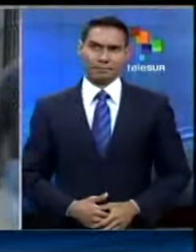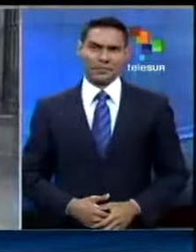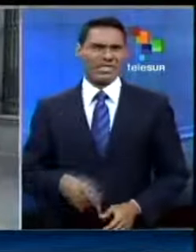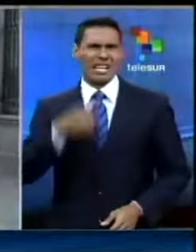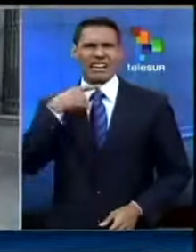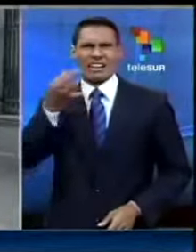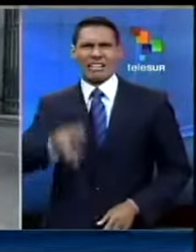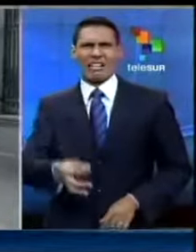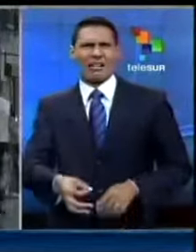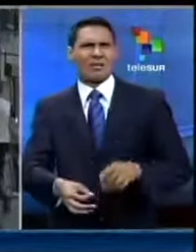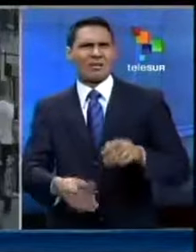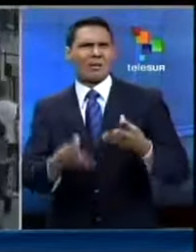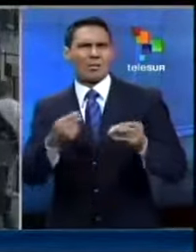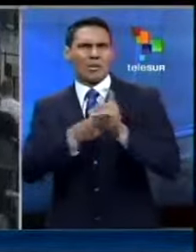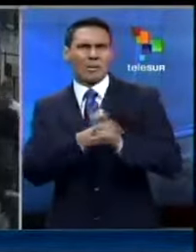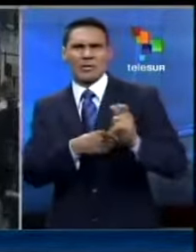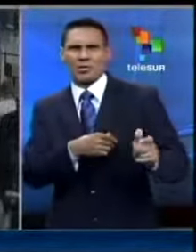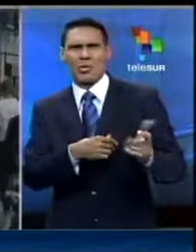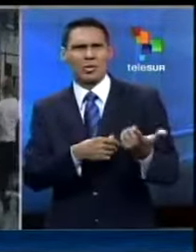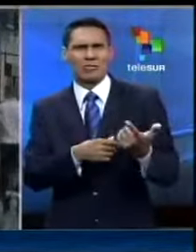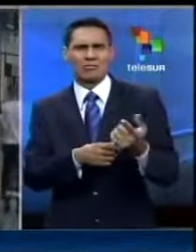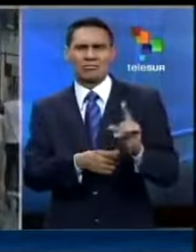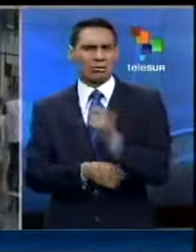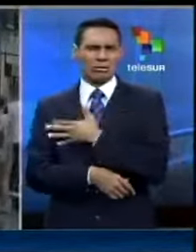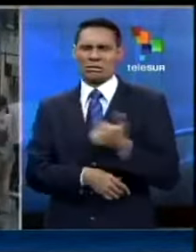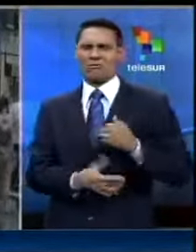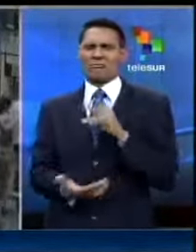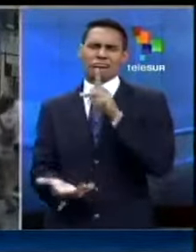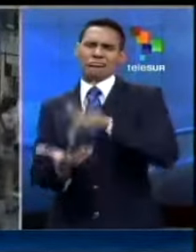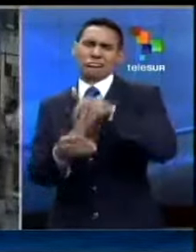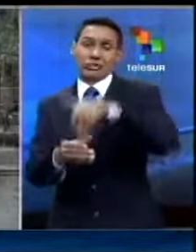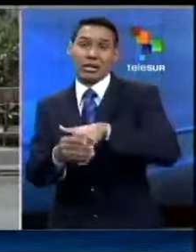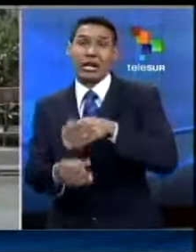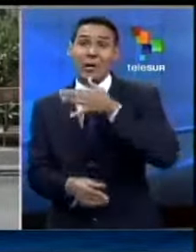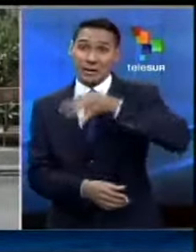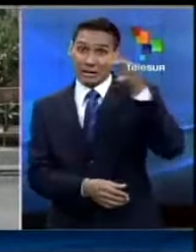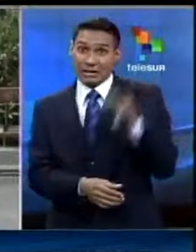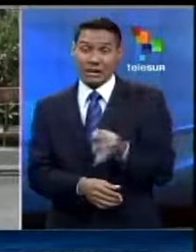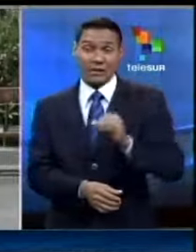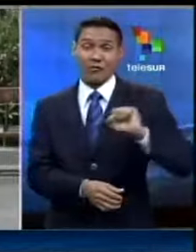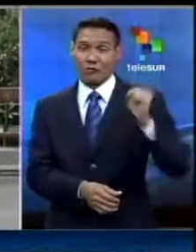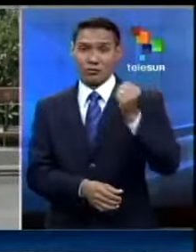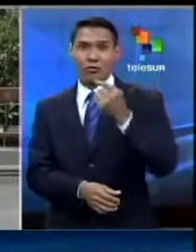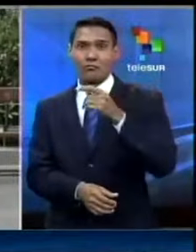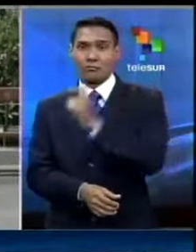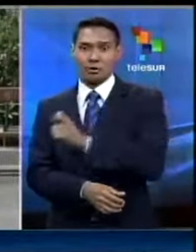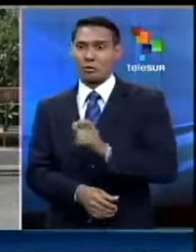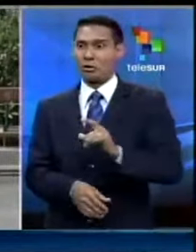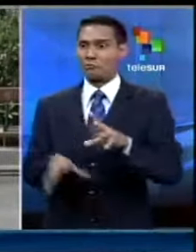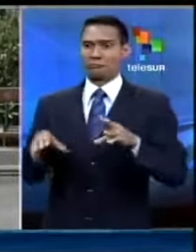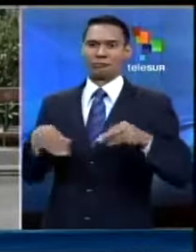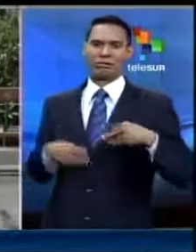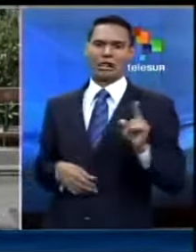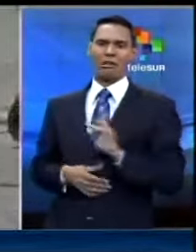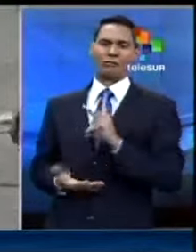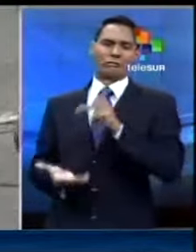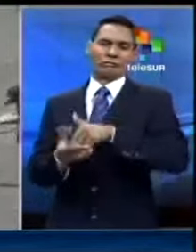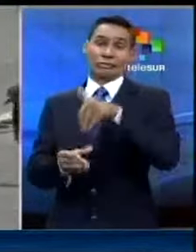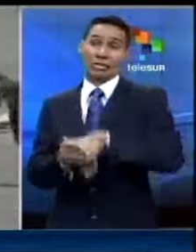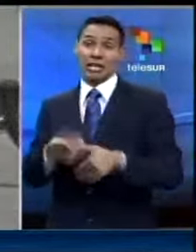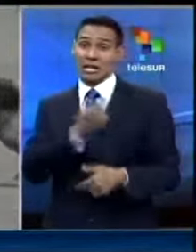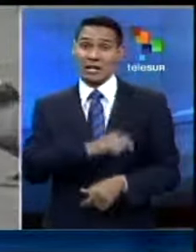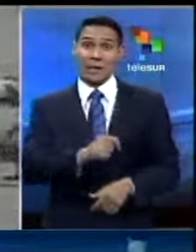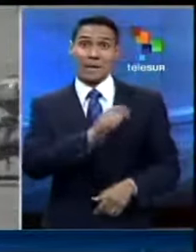cruda realidad de muchos europeos les ha alejado de las urnas. De hecho, la verdadera vencedora de estas elecciones fue la abstención electoral. En